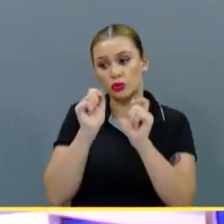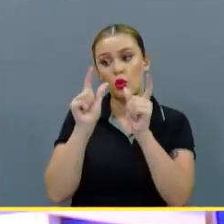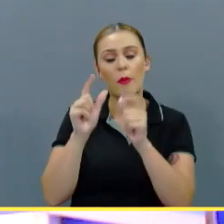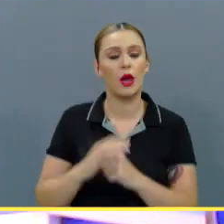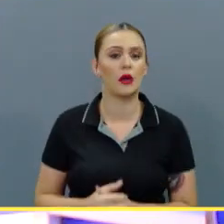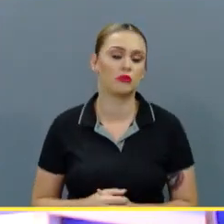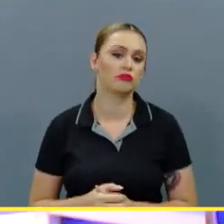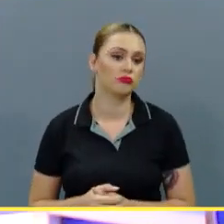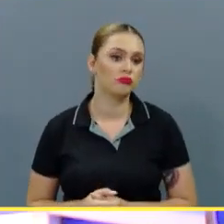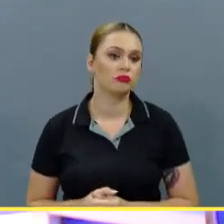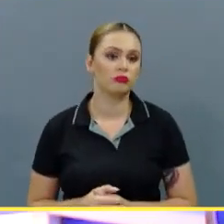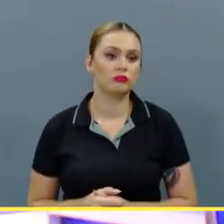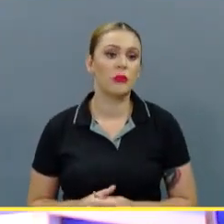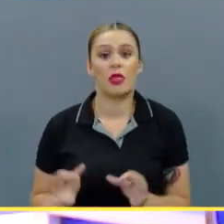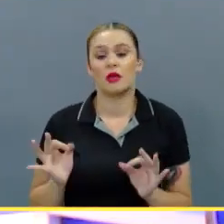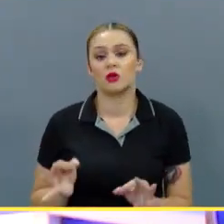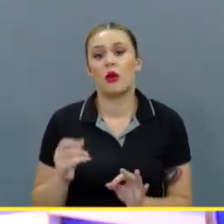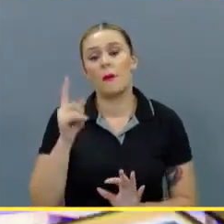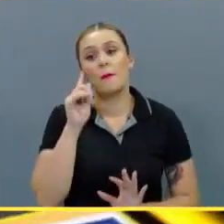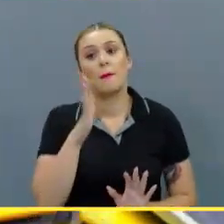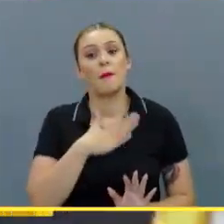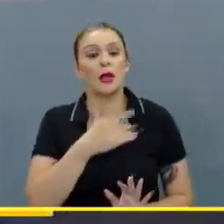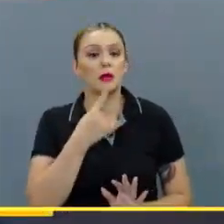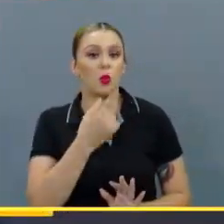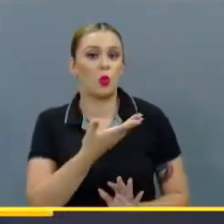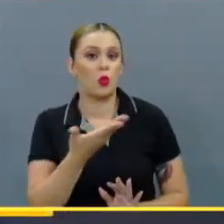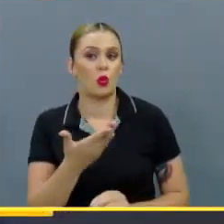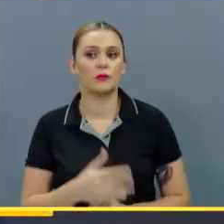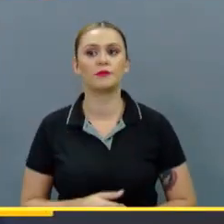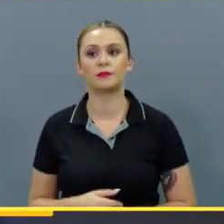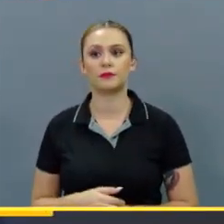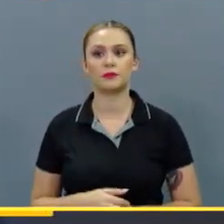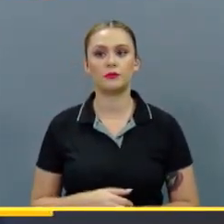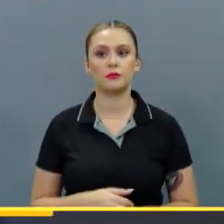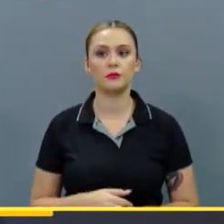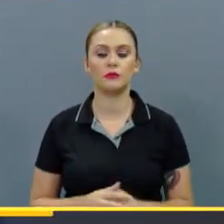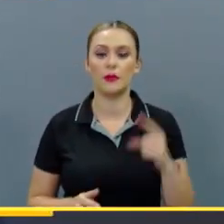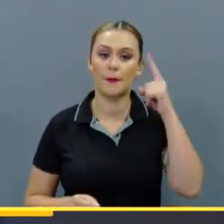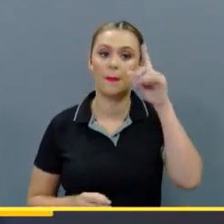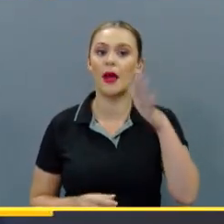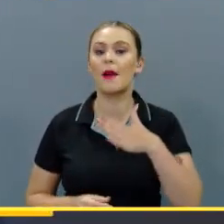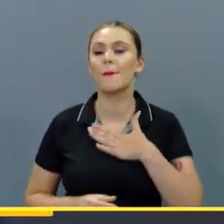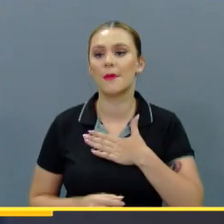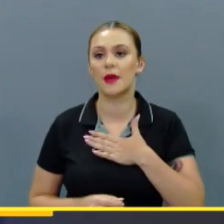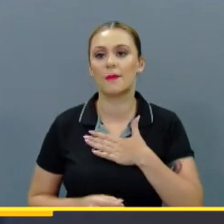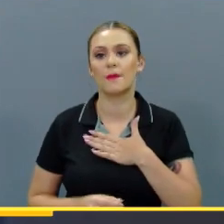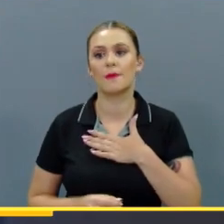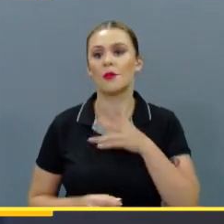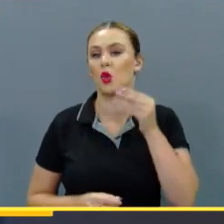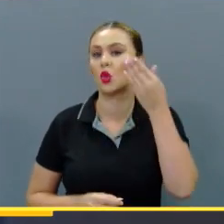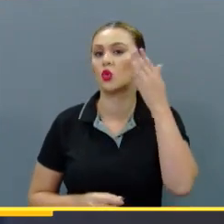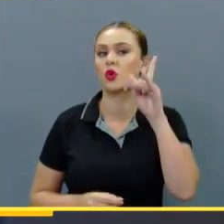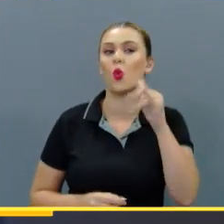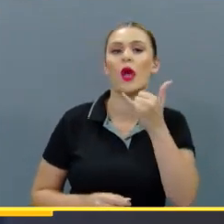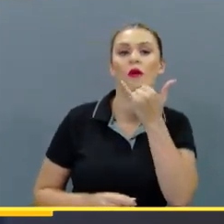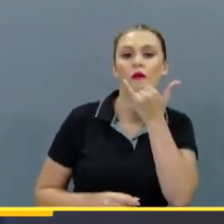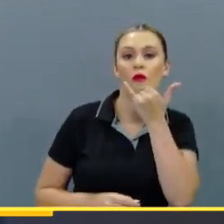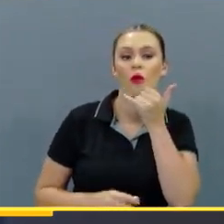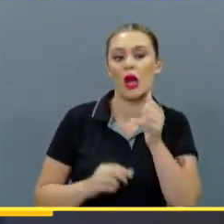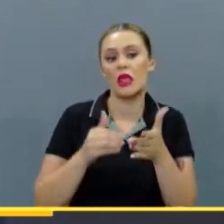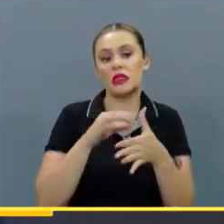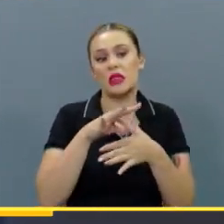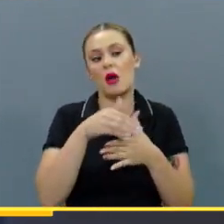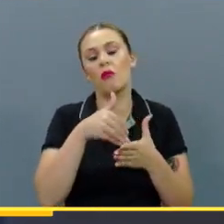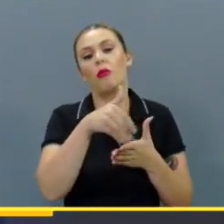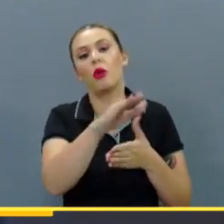la decisión. mí, te digo una cosa, para mí es, no sé si un error, si fue que lo dejaron